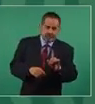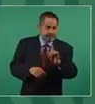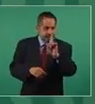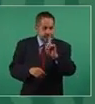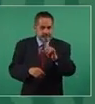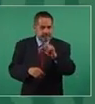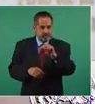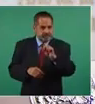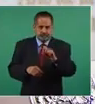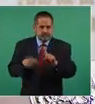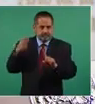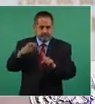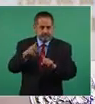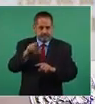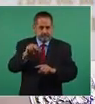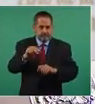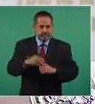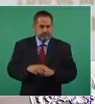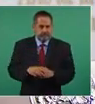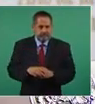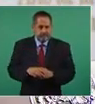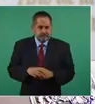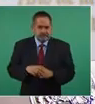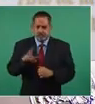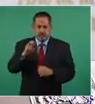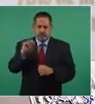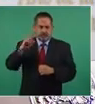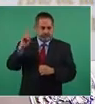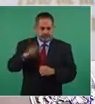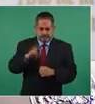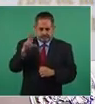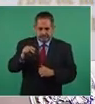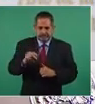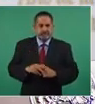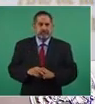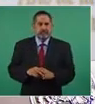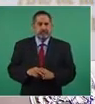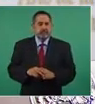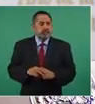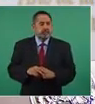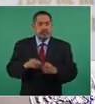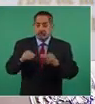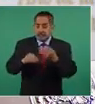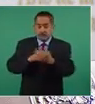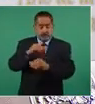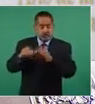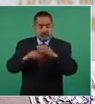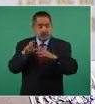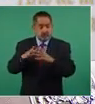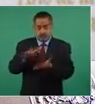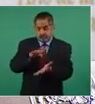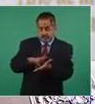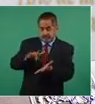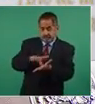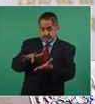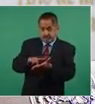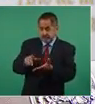No, es cierto, todos los que recibían apoyo